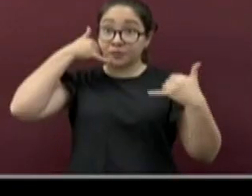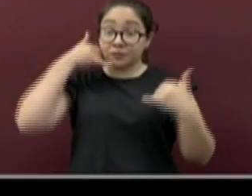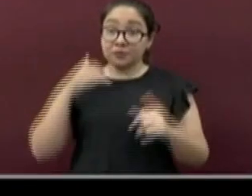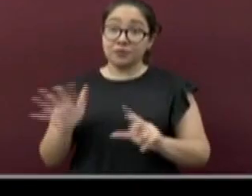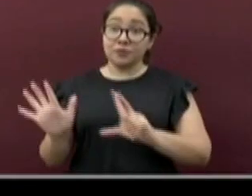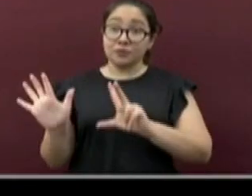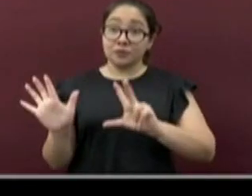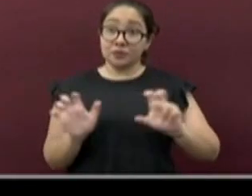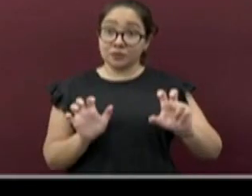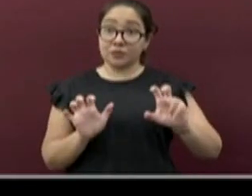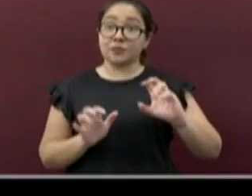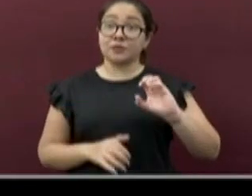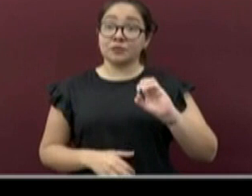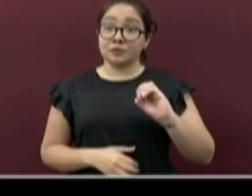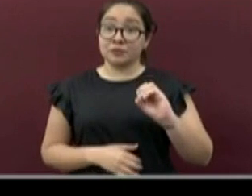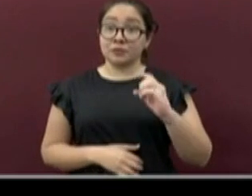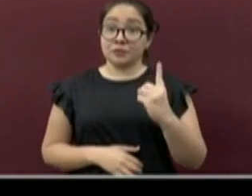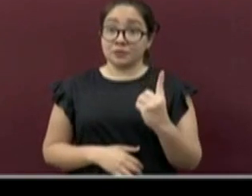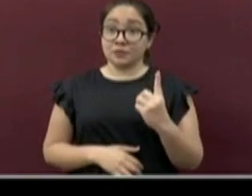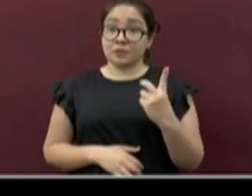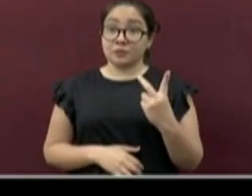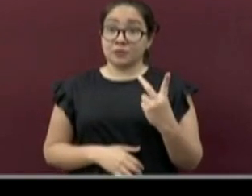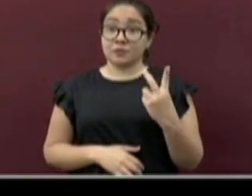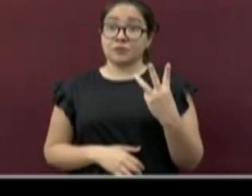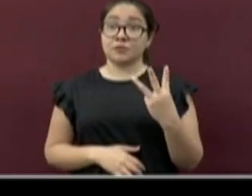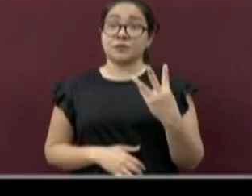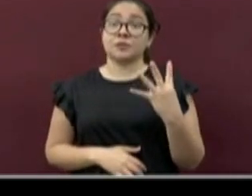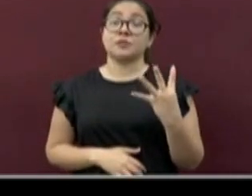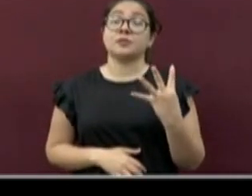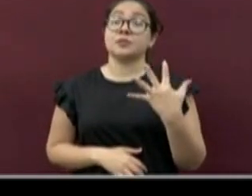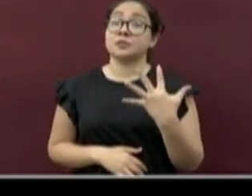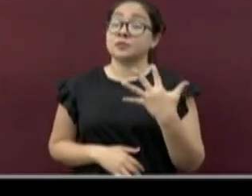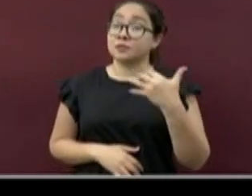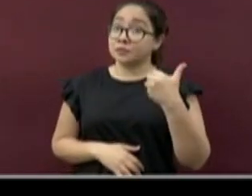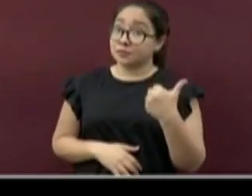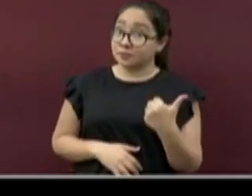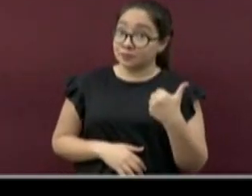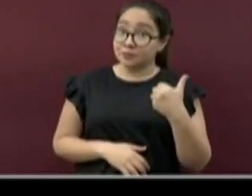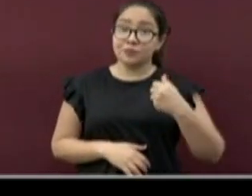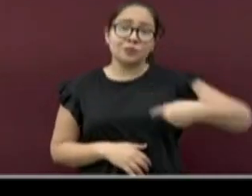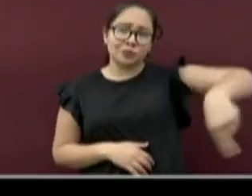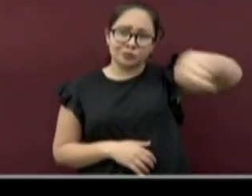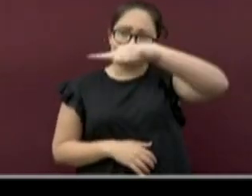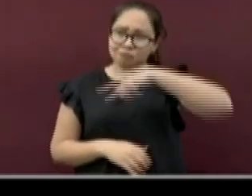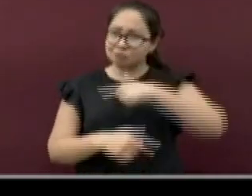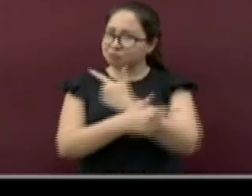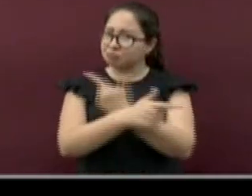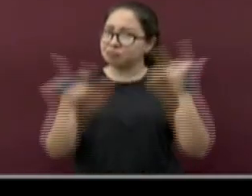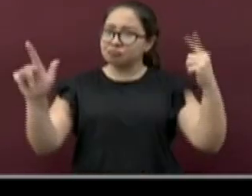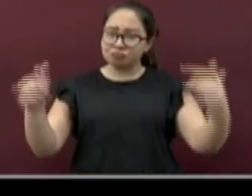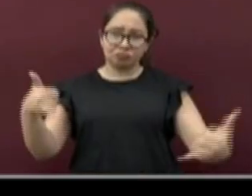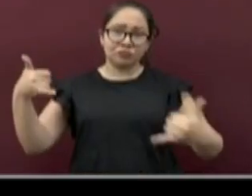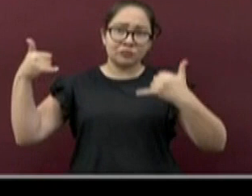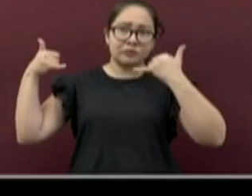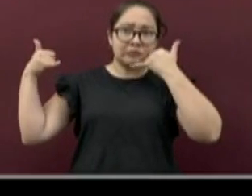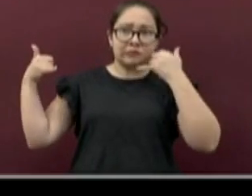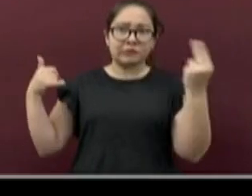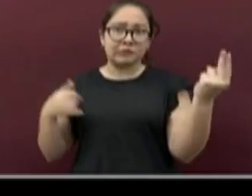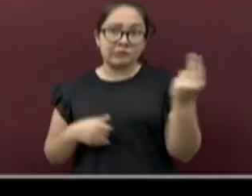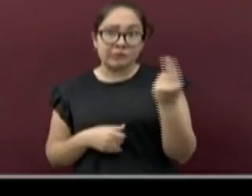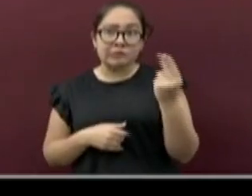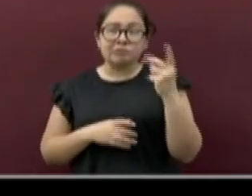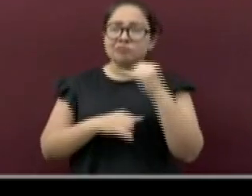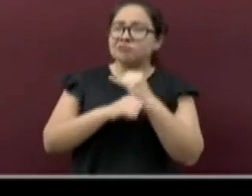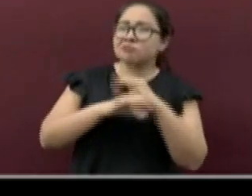-0123456, el cual puede marcar en caso de requerir